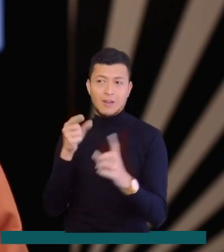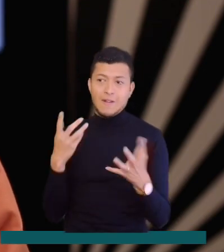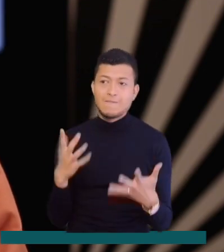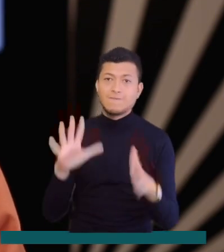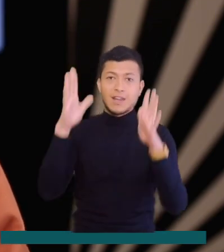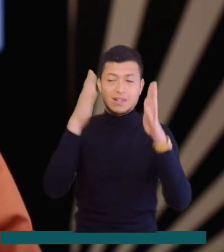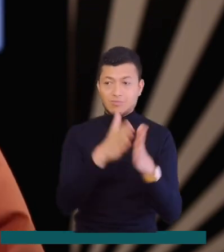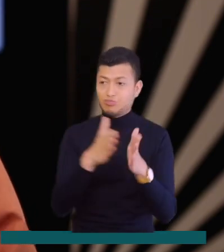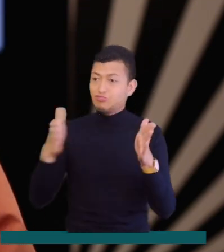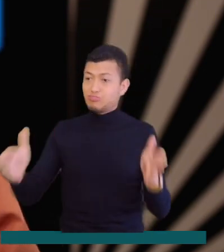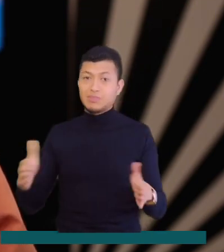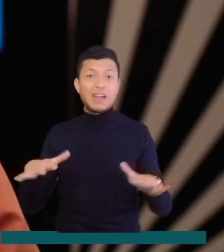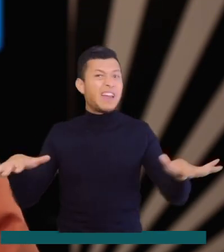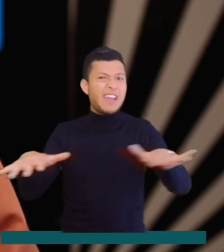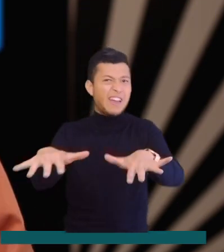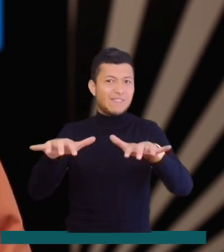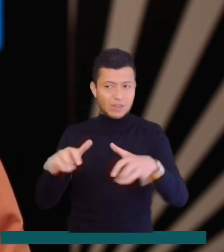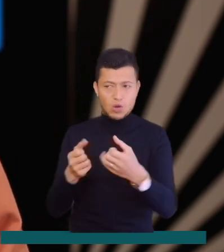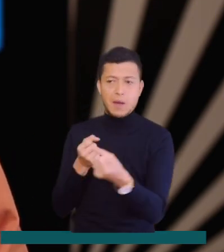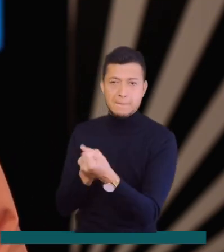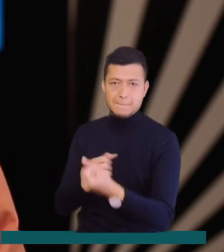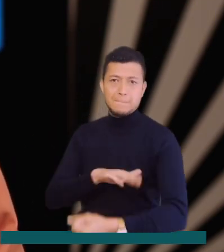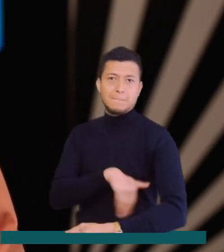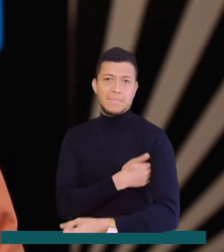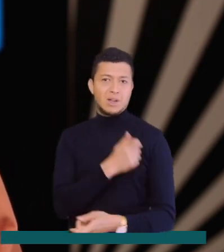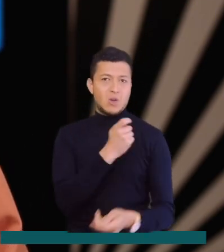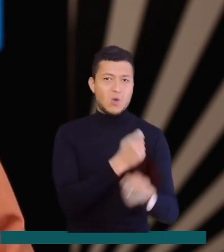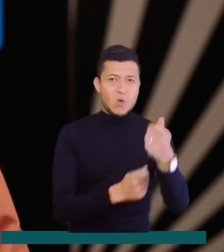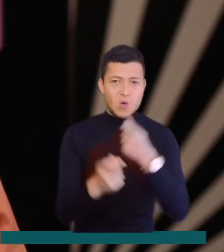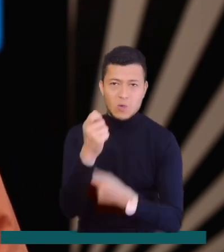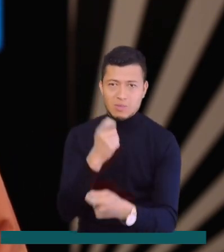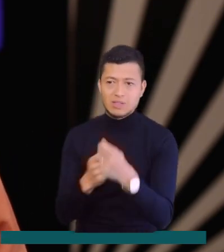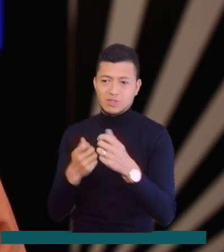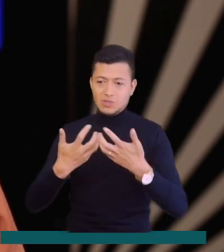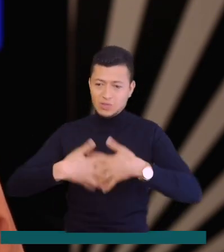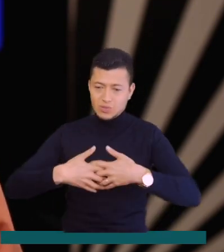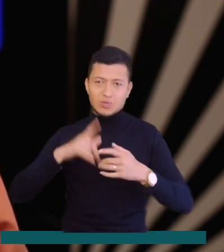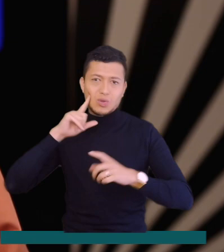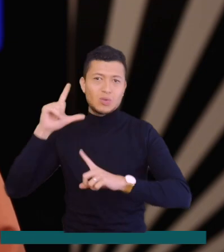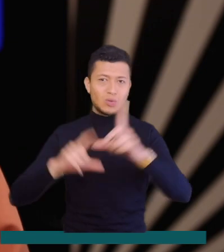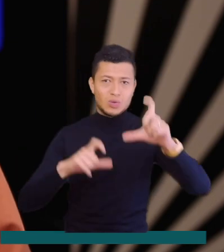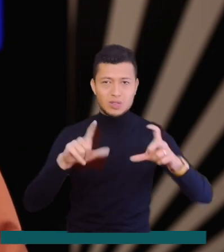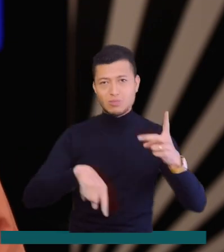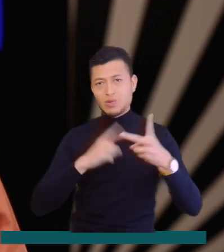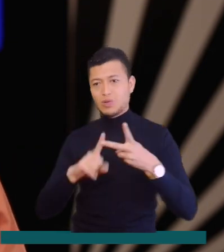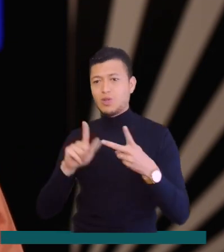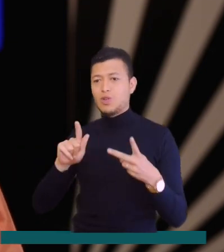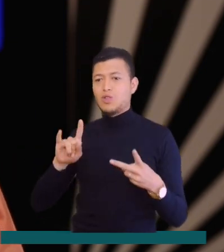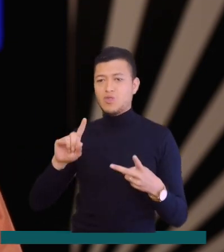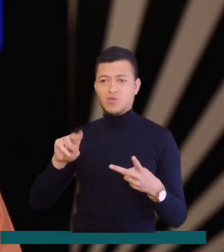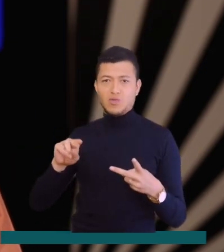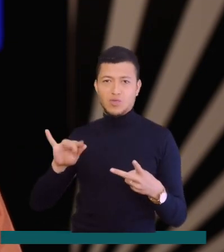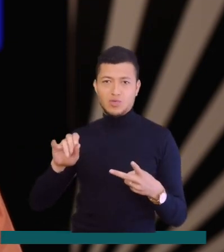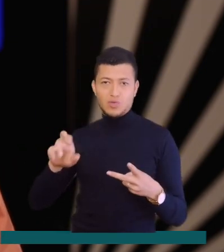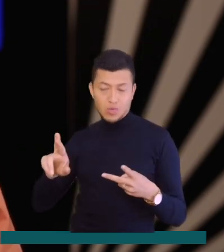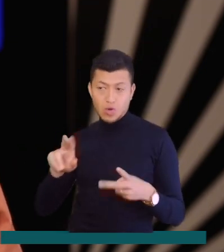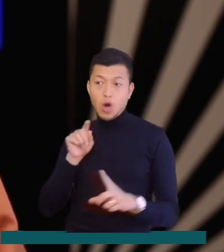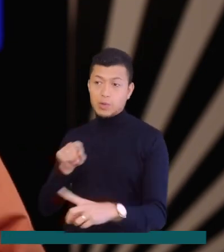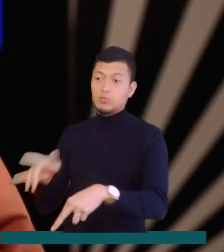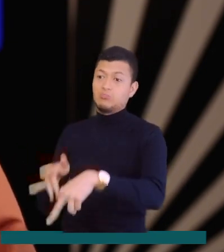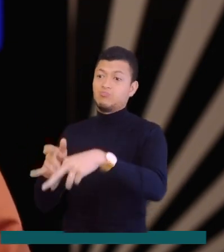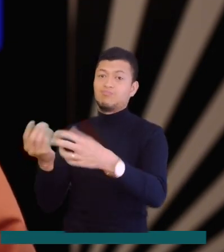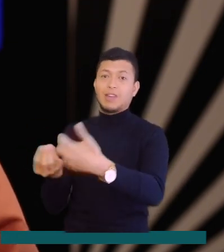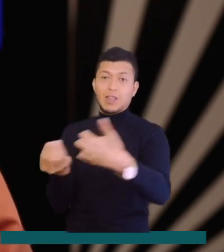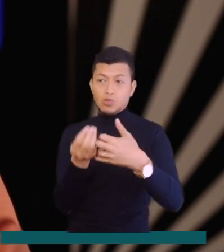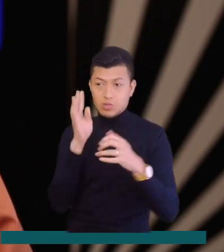Moda 2022, un evento que cuenta con el apoyo del Ministerio de Comercio, Industria y Turismo y Fontur, creado con el fin de promover el